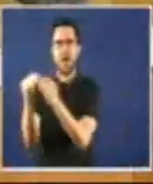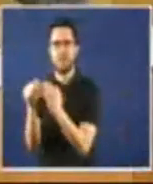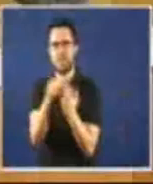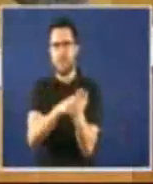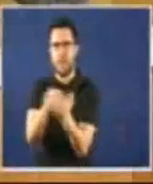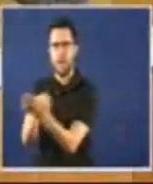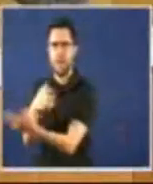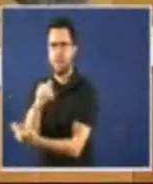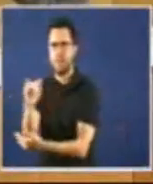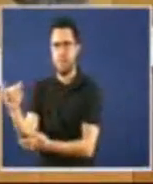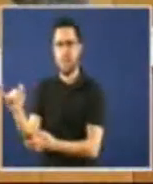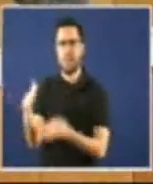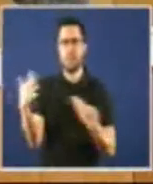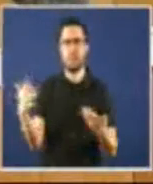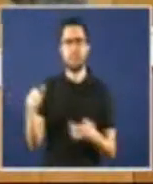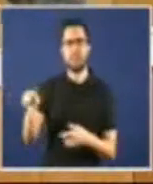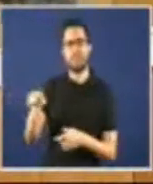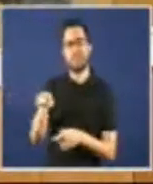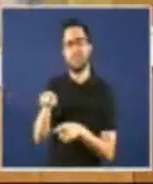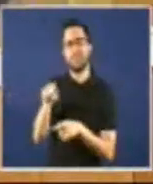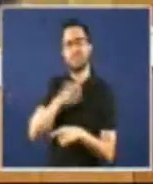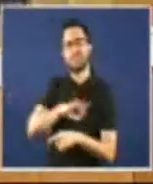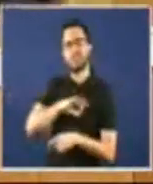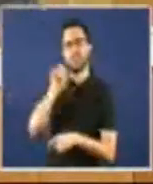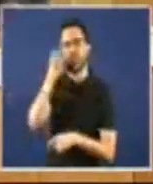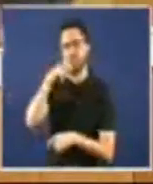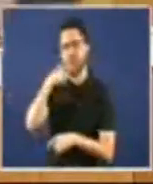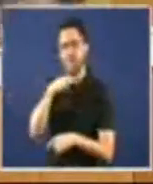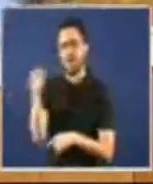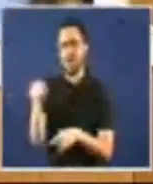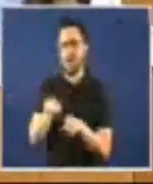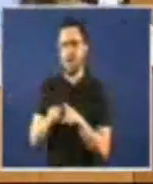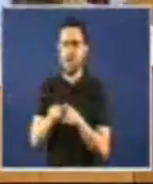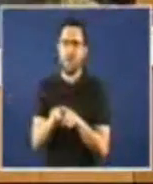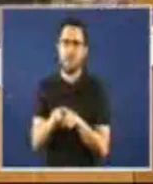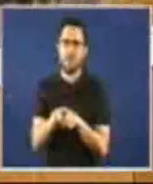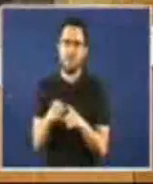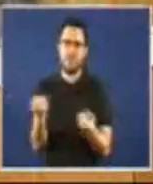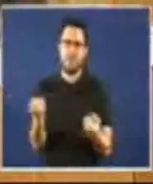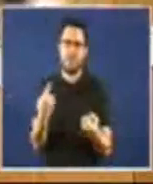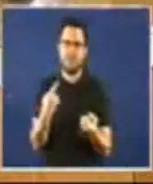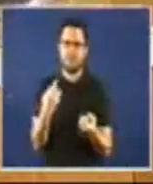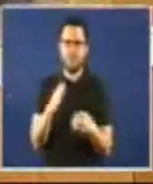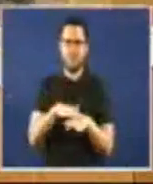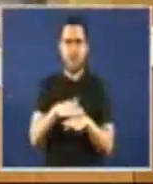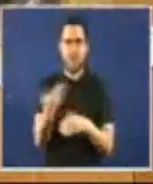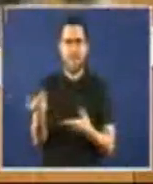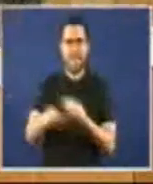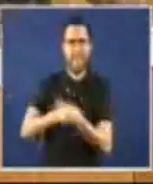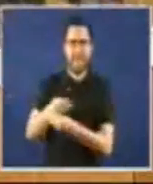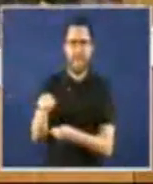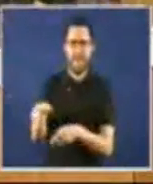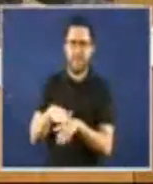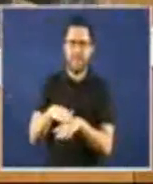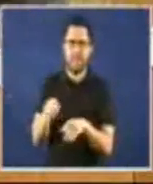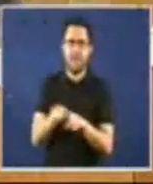señor Núñez non só segue desnutrir as funcions sociais para as que existen goberno e administración porque senón para que están para autoalimentarse e reproducirse como unha planta